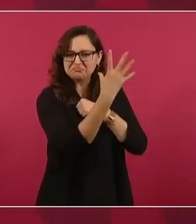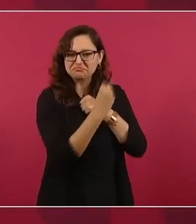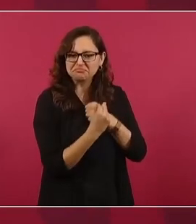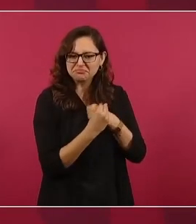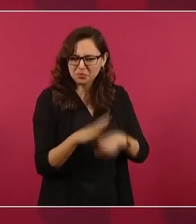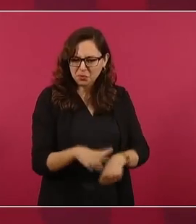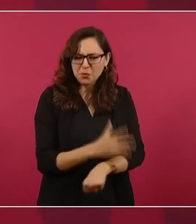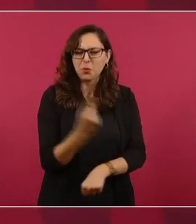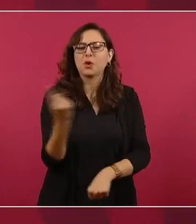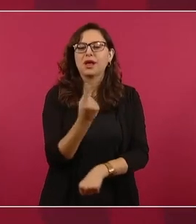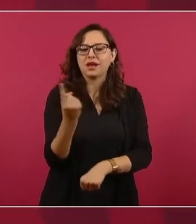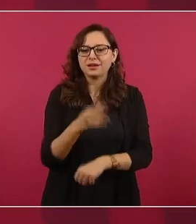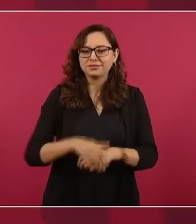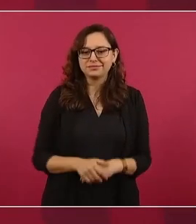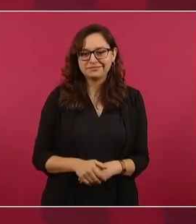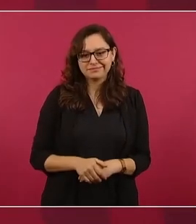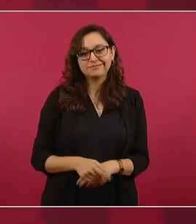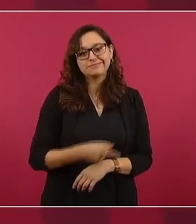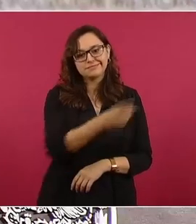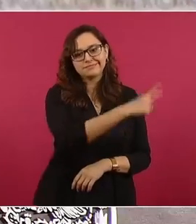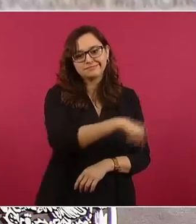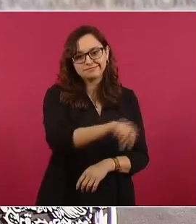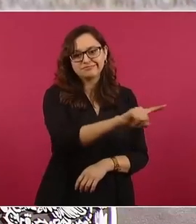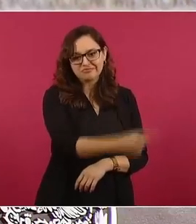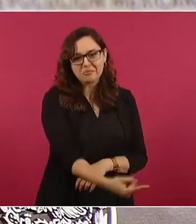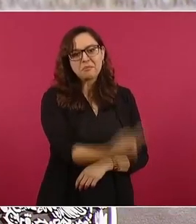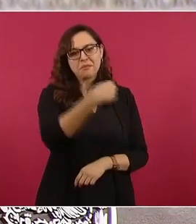gente nos tiene confianza.